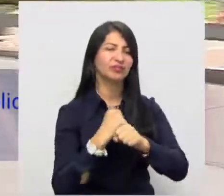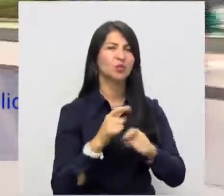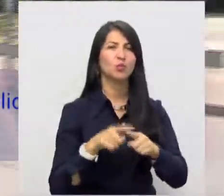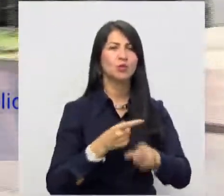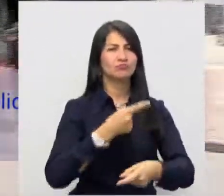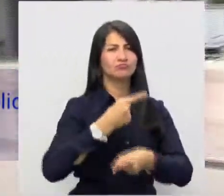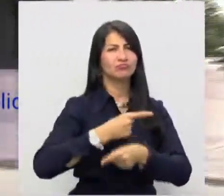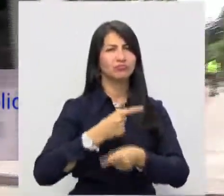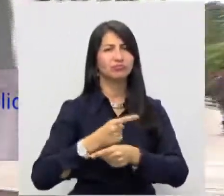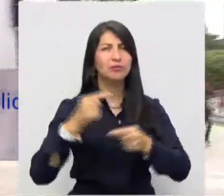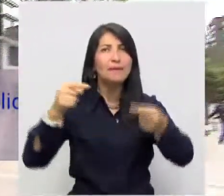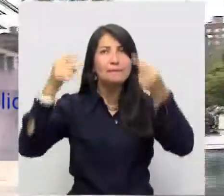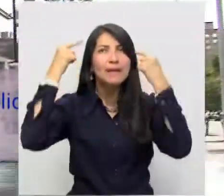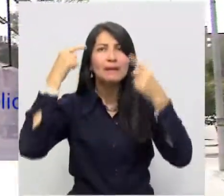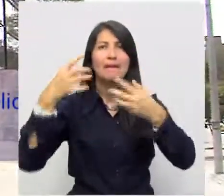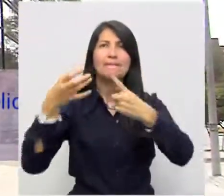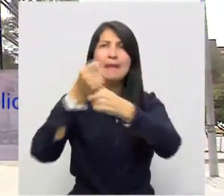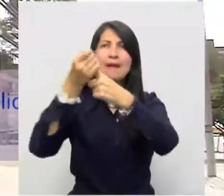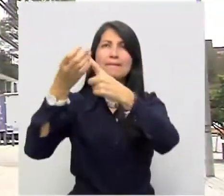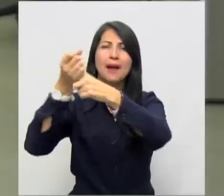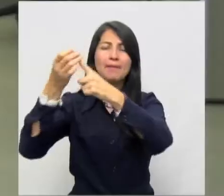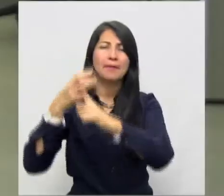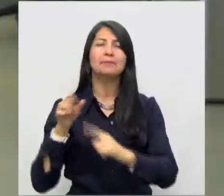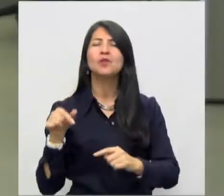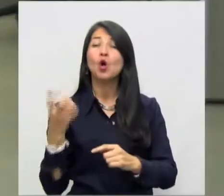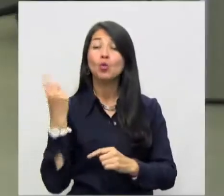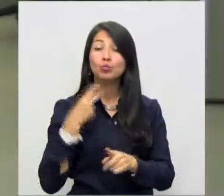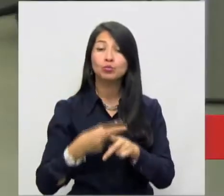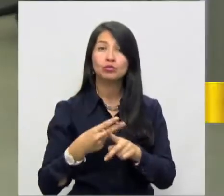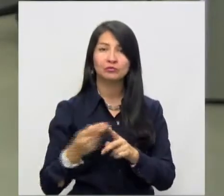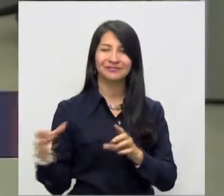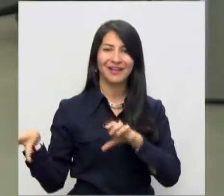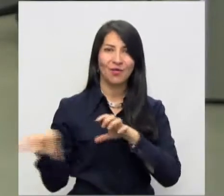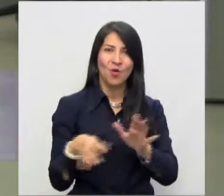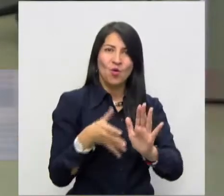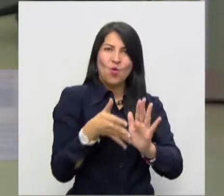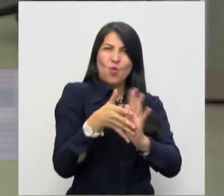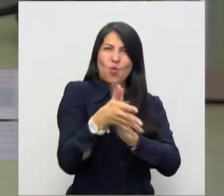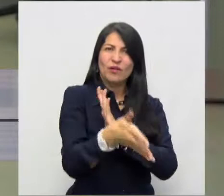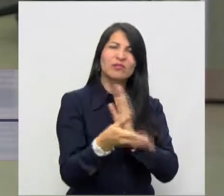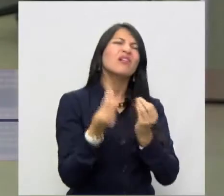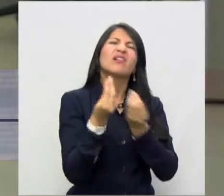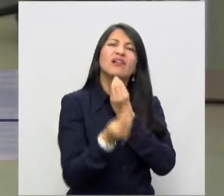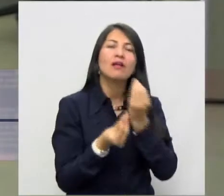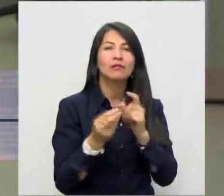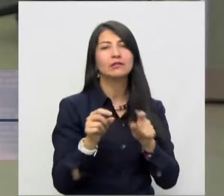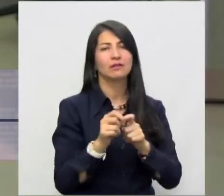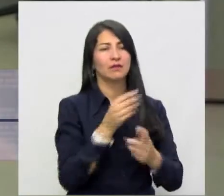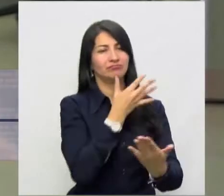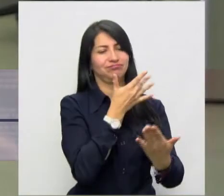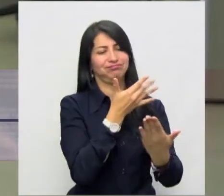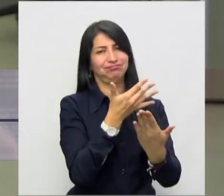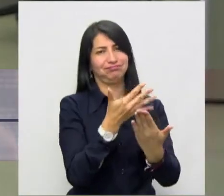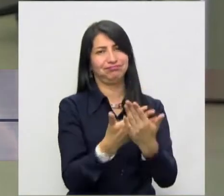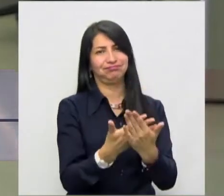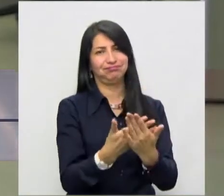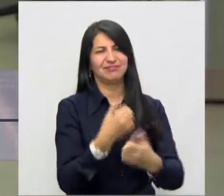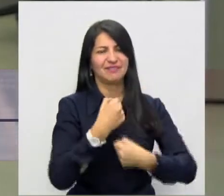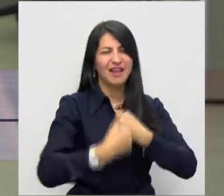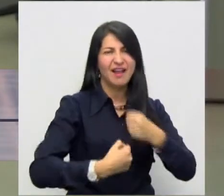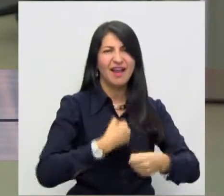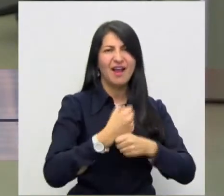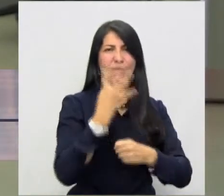cumplimiento de las metas. Esta rendición de cuenta va a compender todo el ejercicio que ha hecho él durante sus